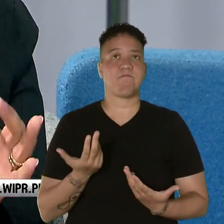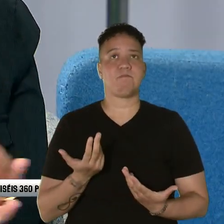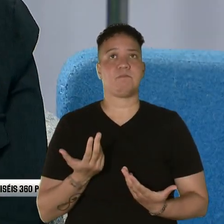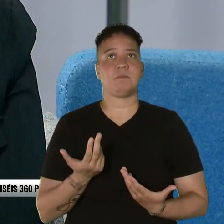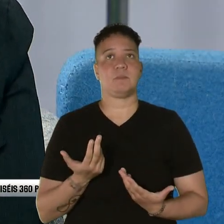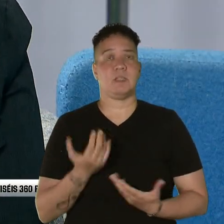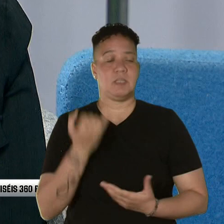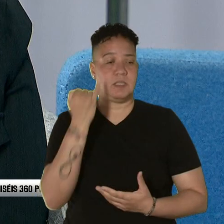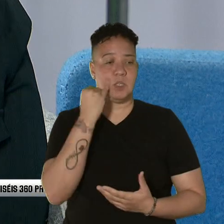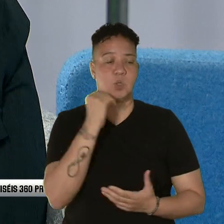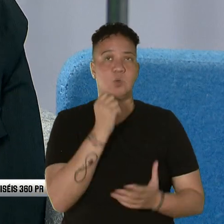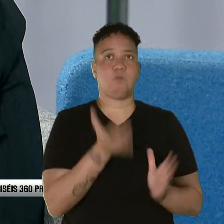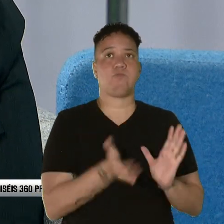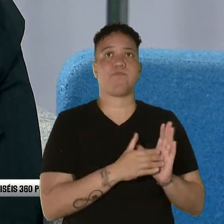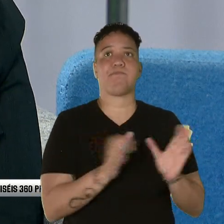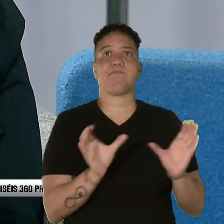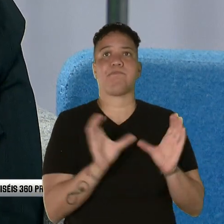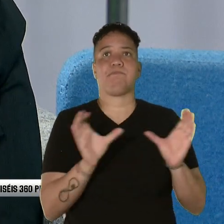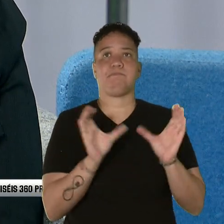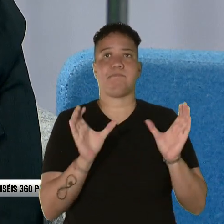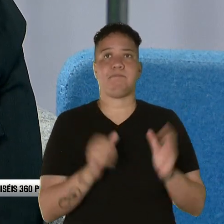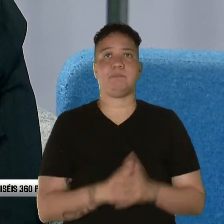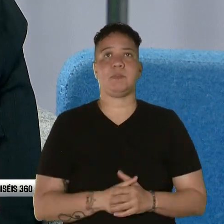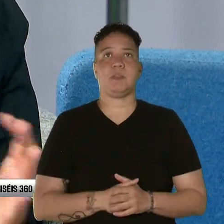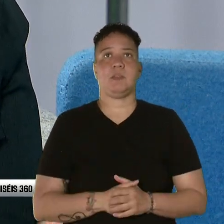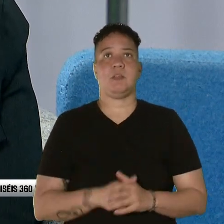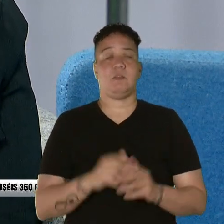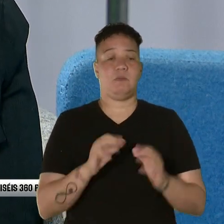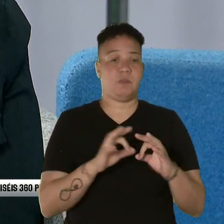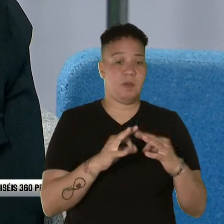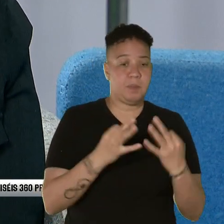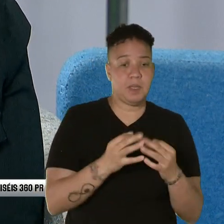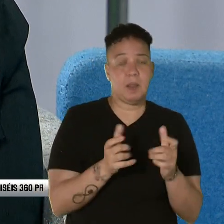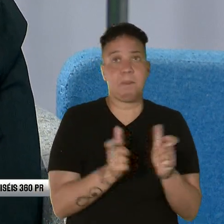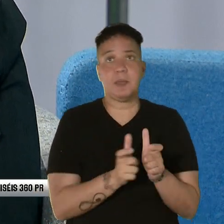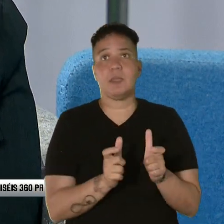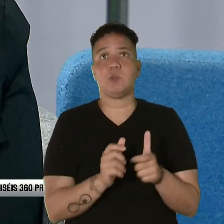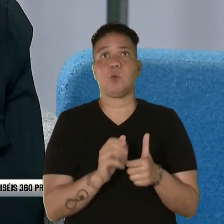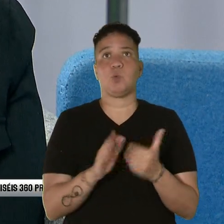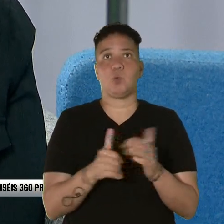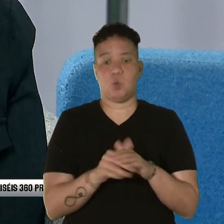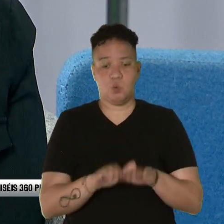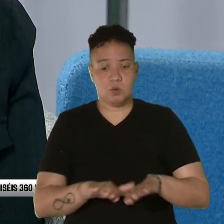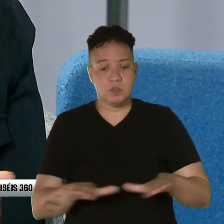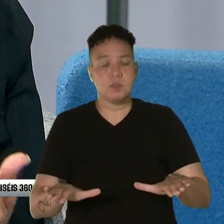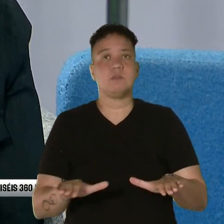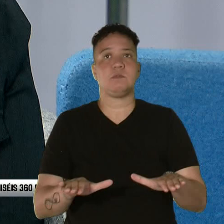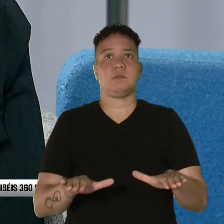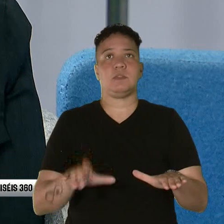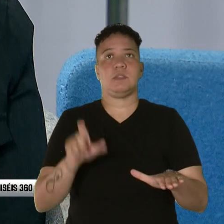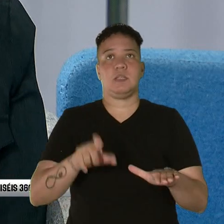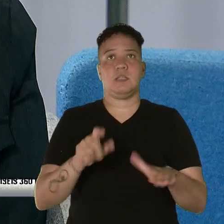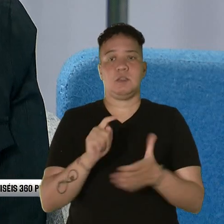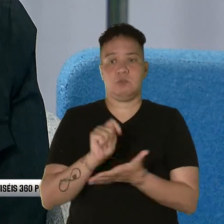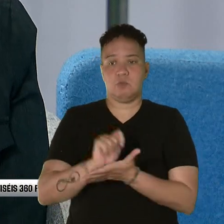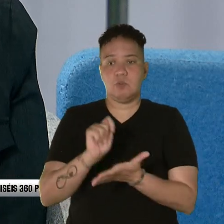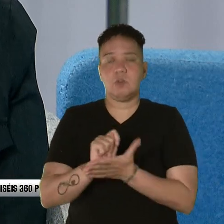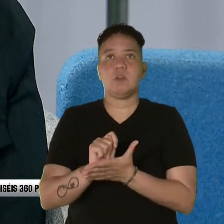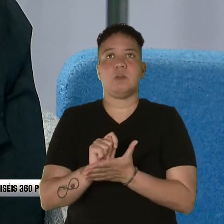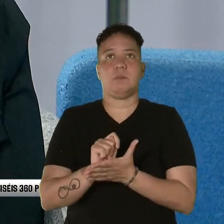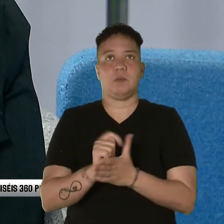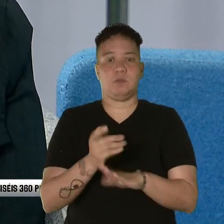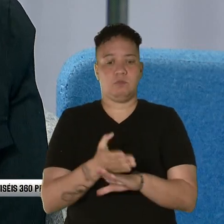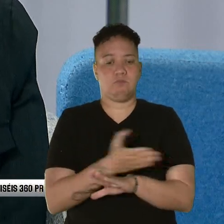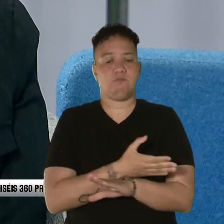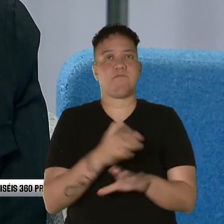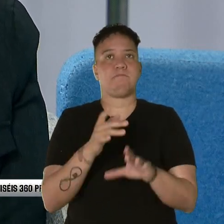recertificamos. Sobre todo personas que tienen familias pequeñas, todos los niños necesitan su tratamiento preventivo